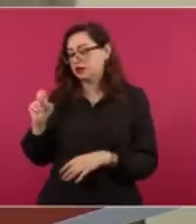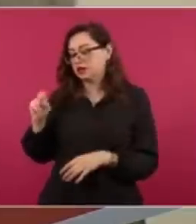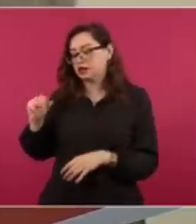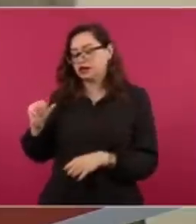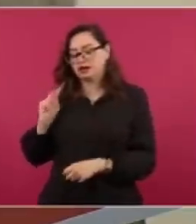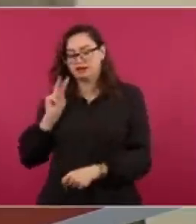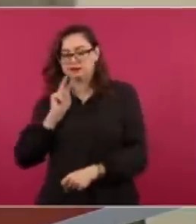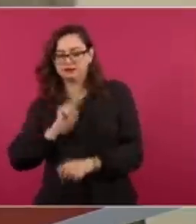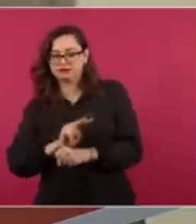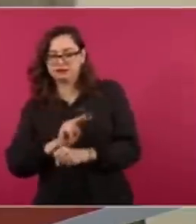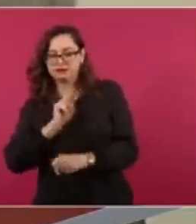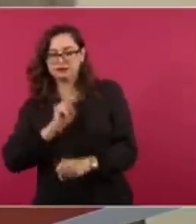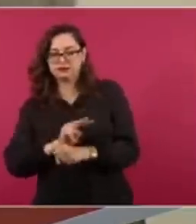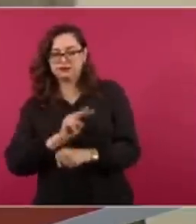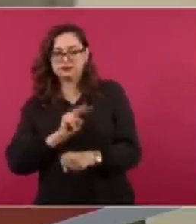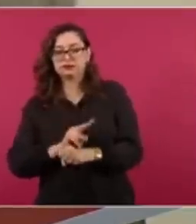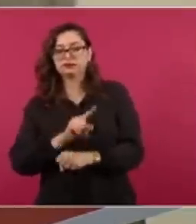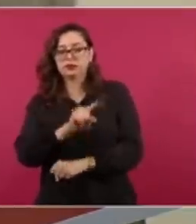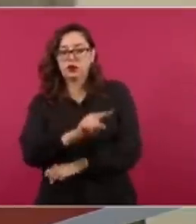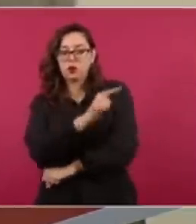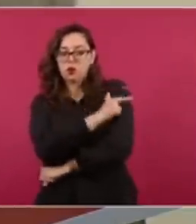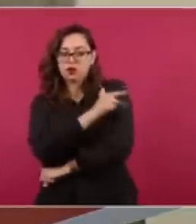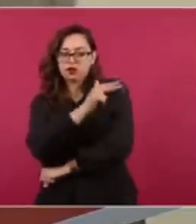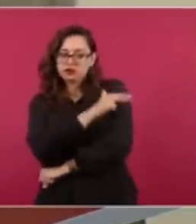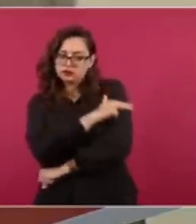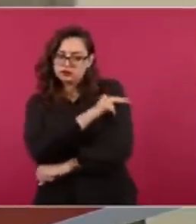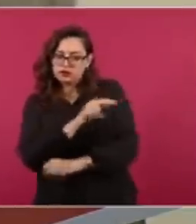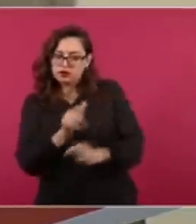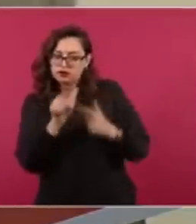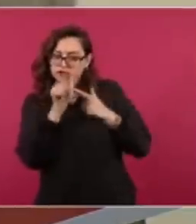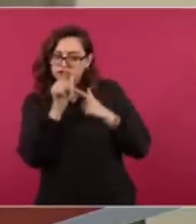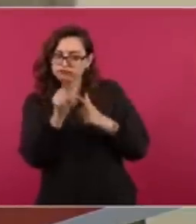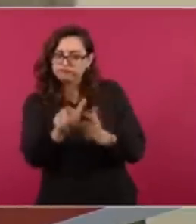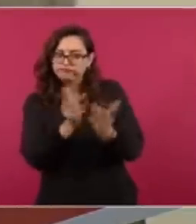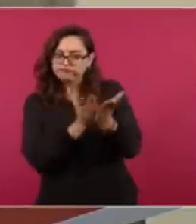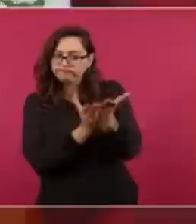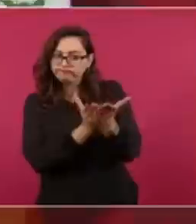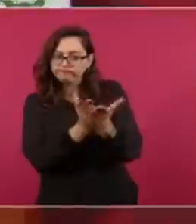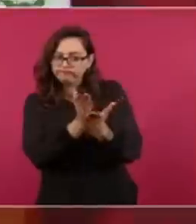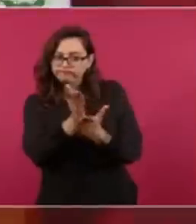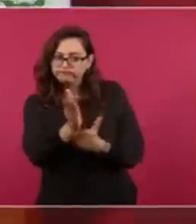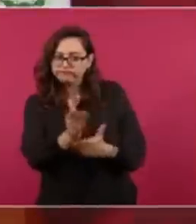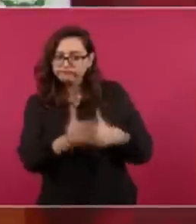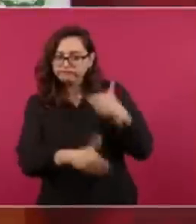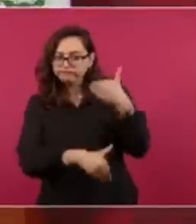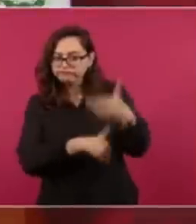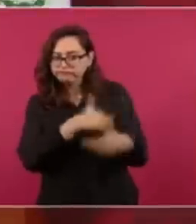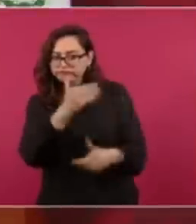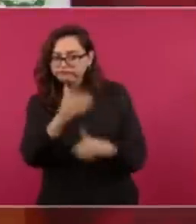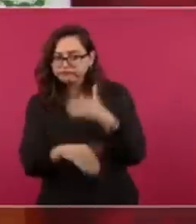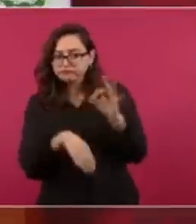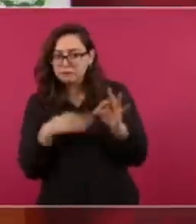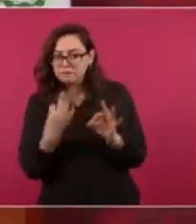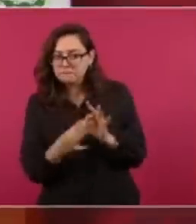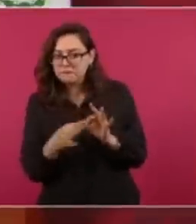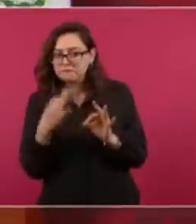la que debe ser la principal institución de seguridad pública del país, la Guardia Nacional,